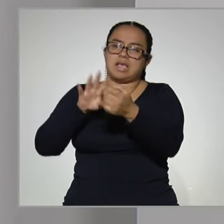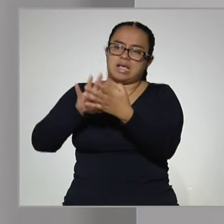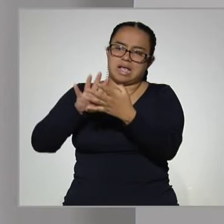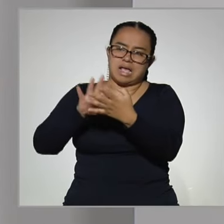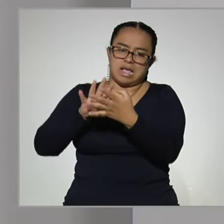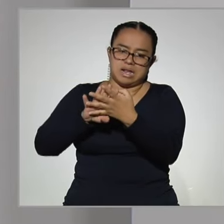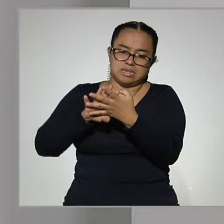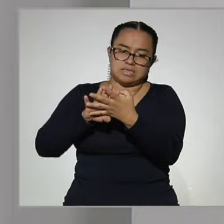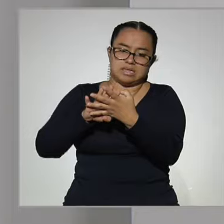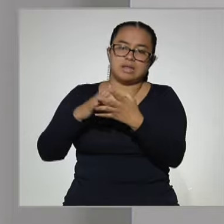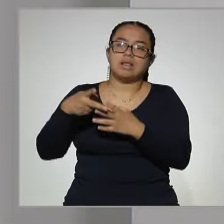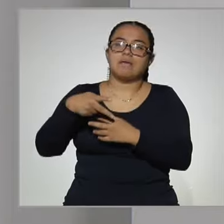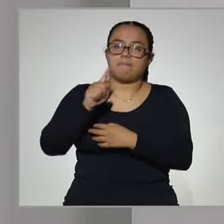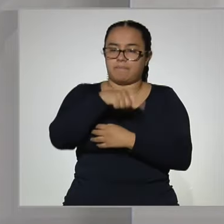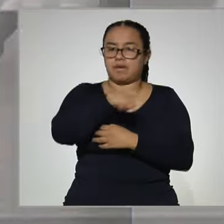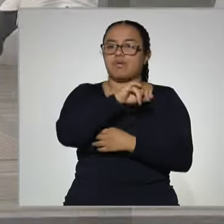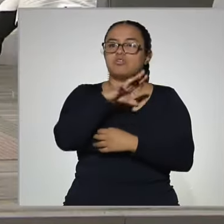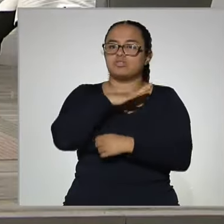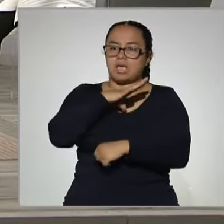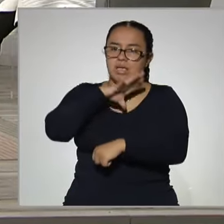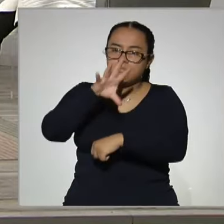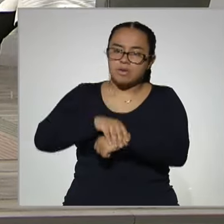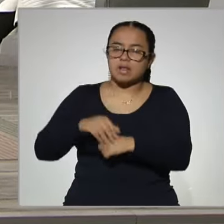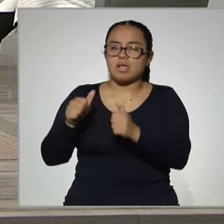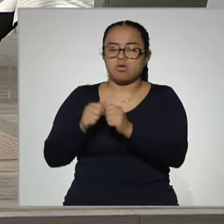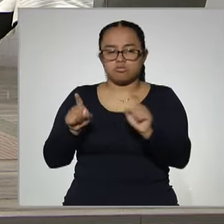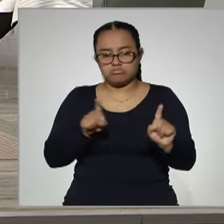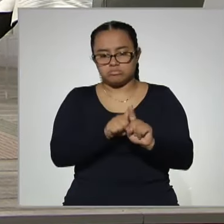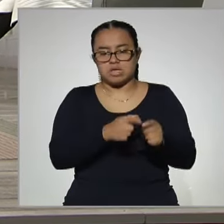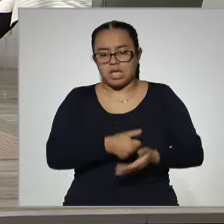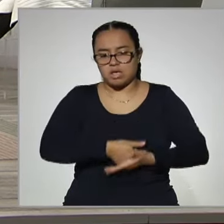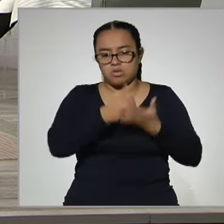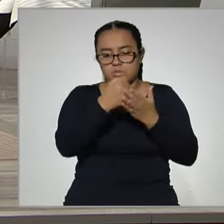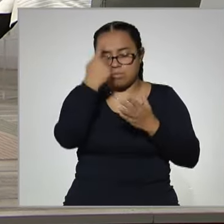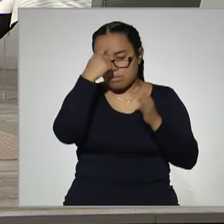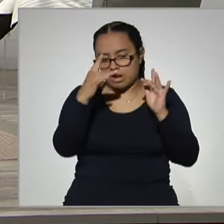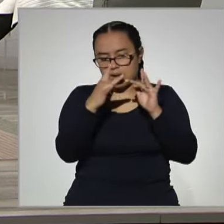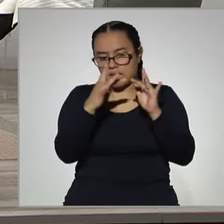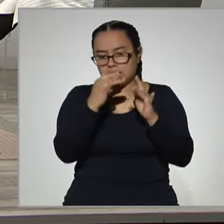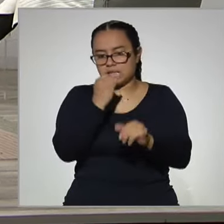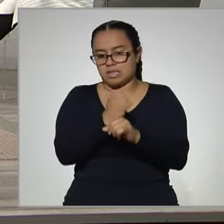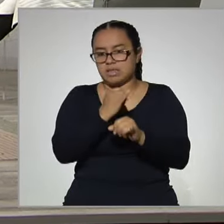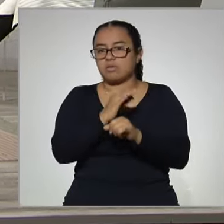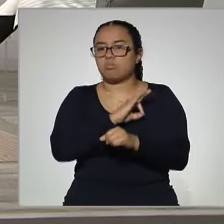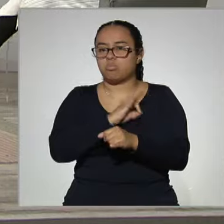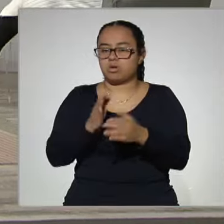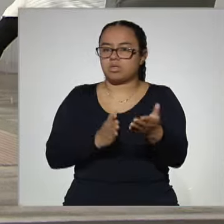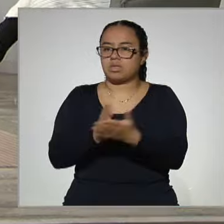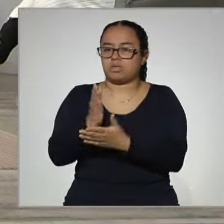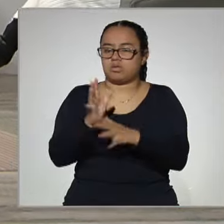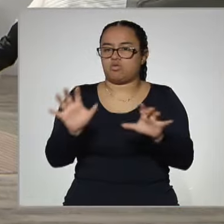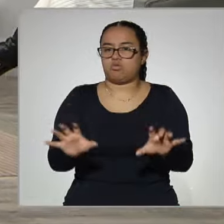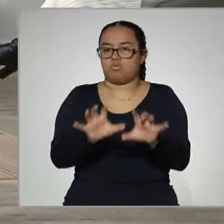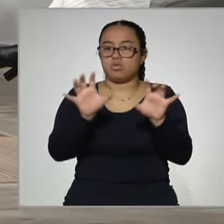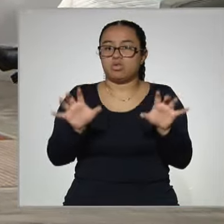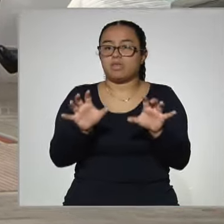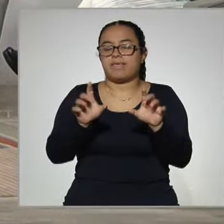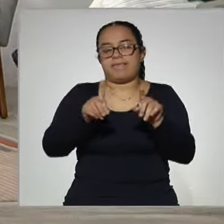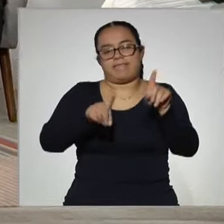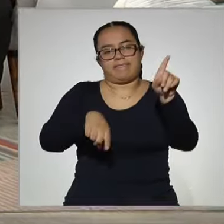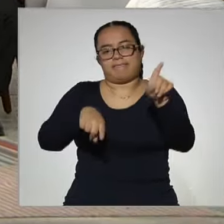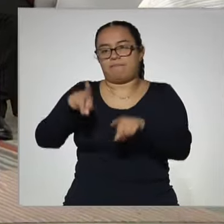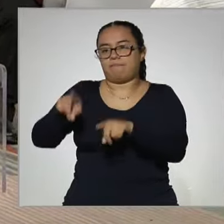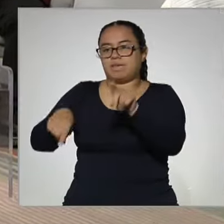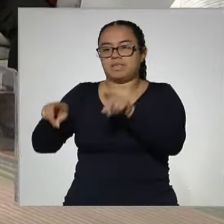pero ellos tienen el permiso y la asesoría y el acompañamiento para poder conectarse a internet y tener acceso a la computadora. Entonces, eso depende